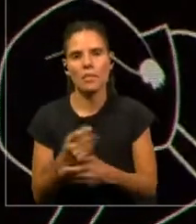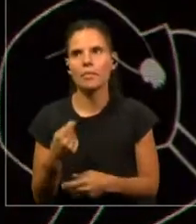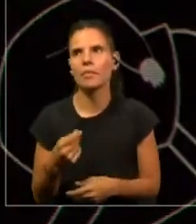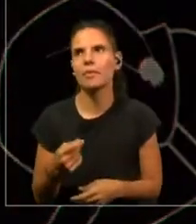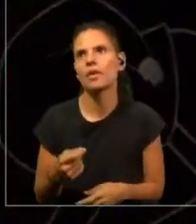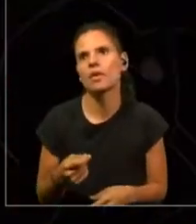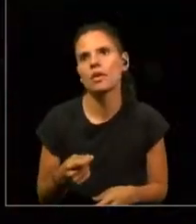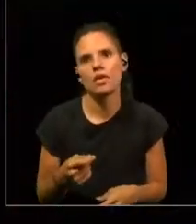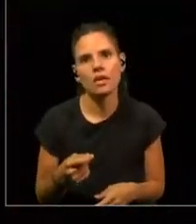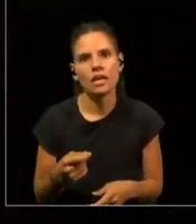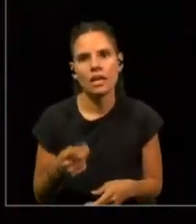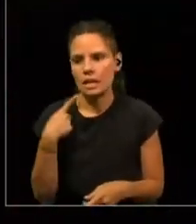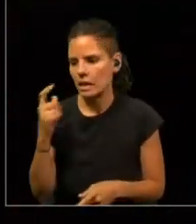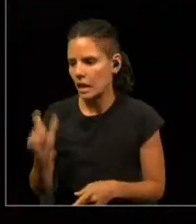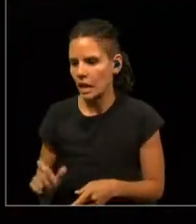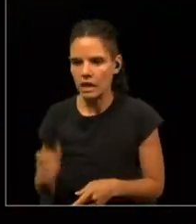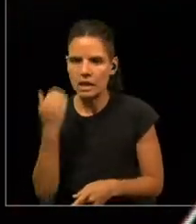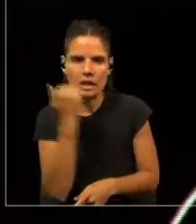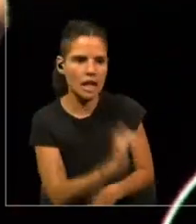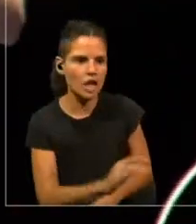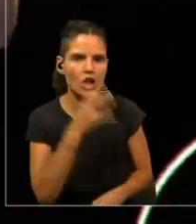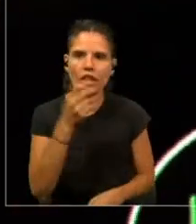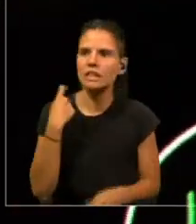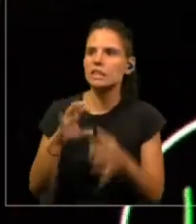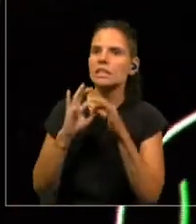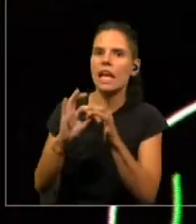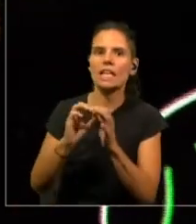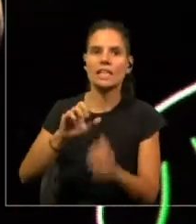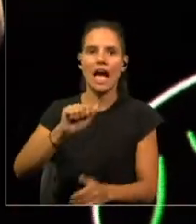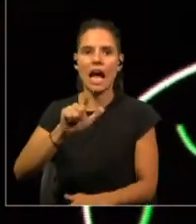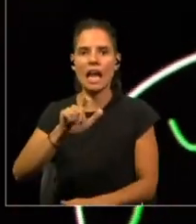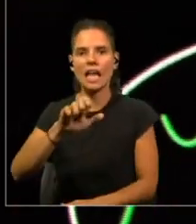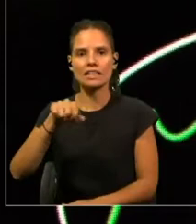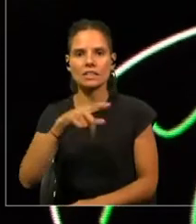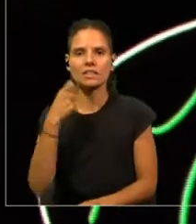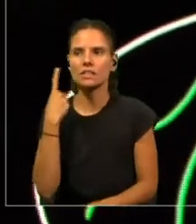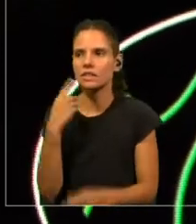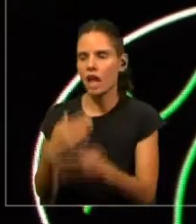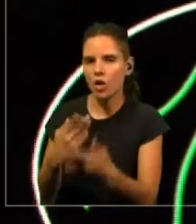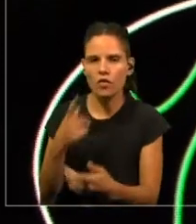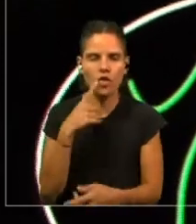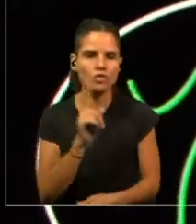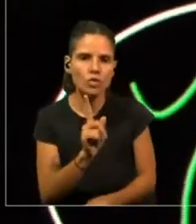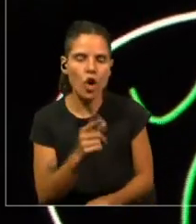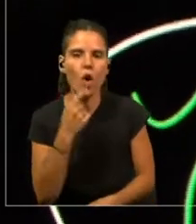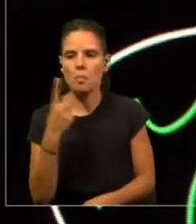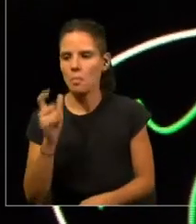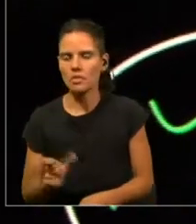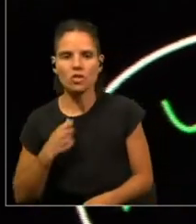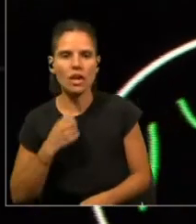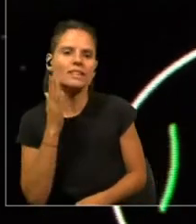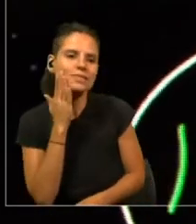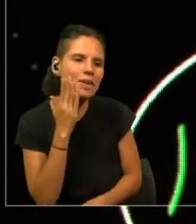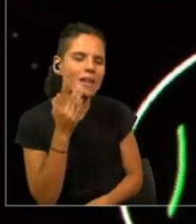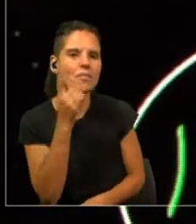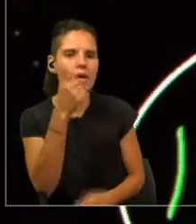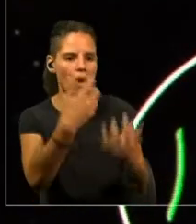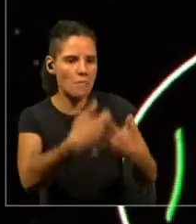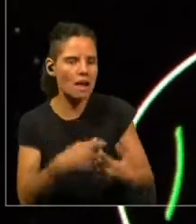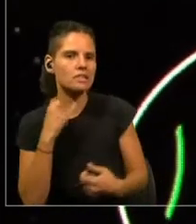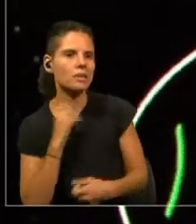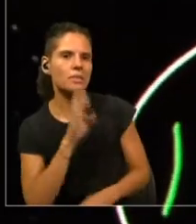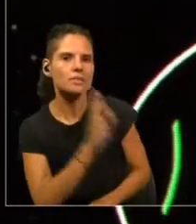gracias a Alexa, o que las personas no sean corteses, porque le hablan a las máquinas todo el tiempo, de hecho,